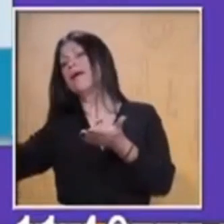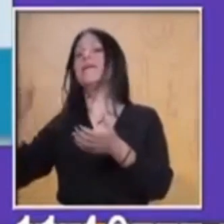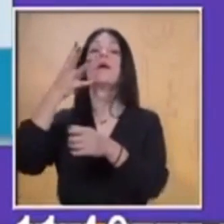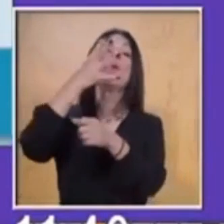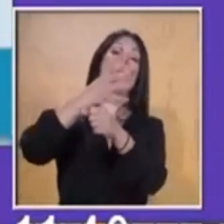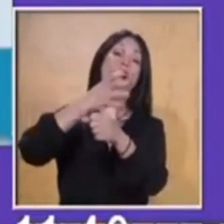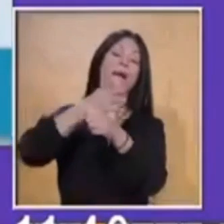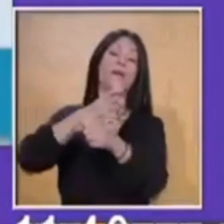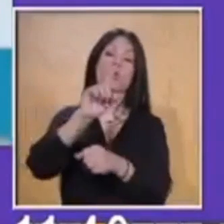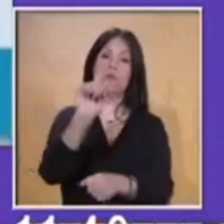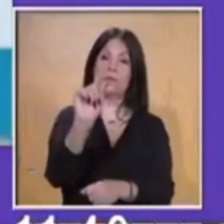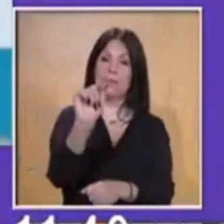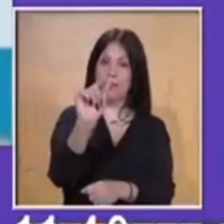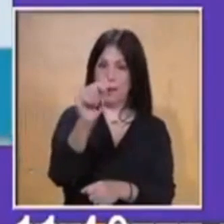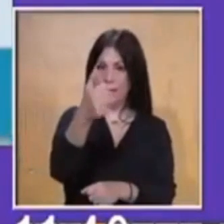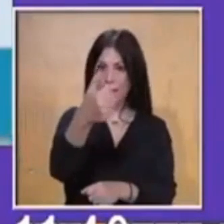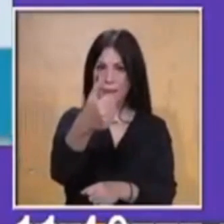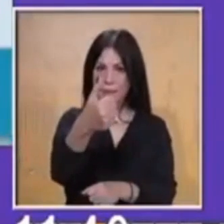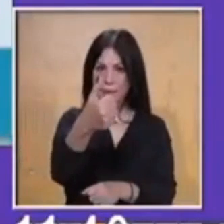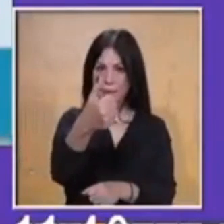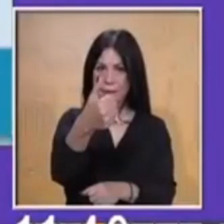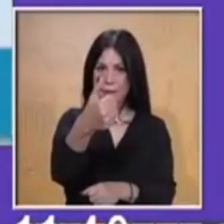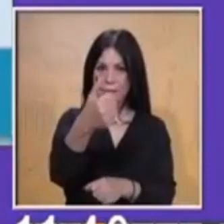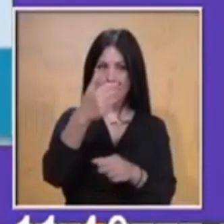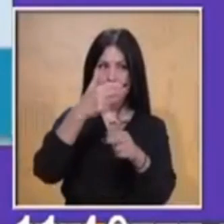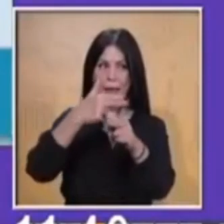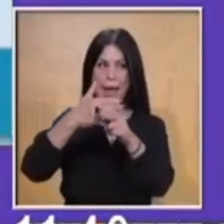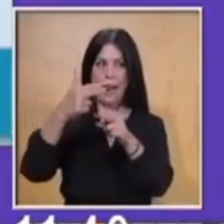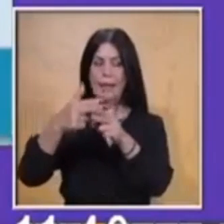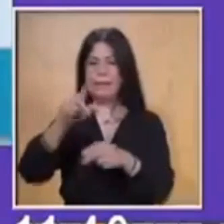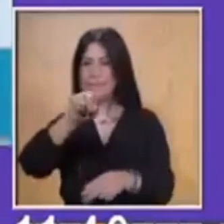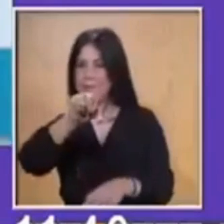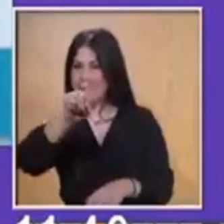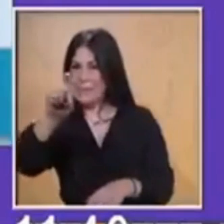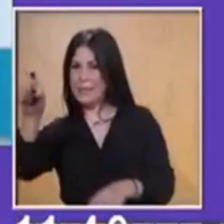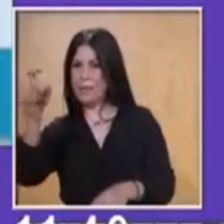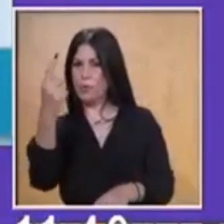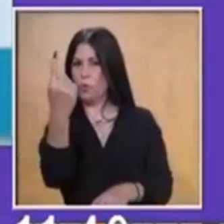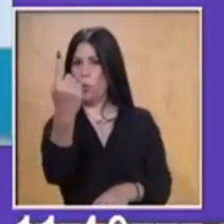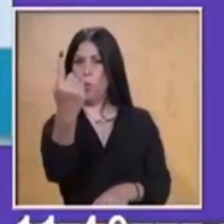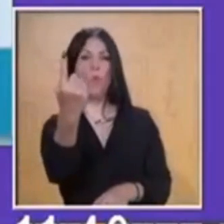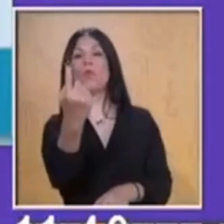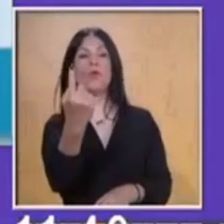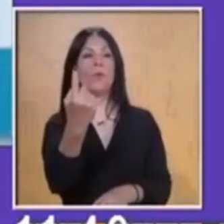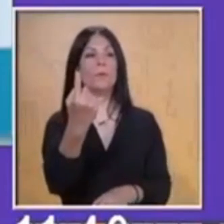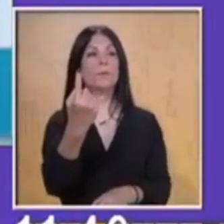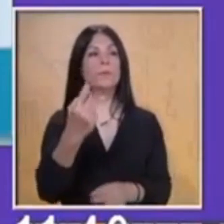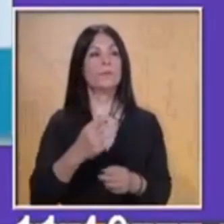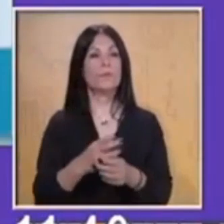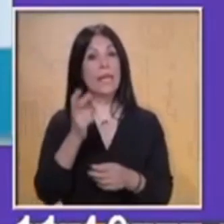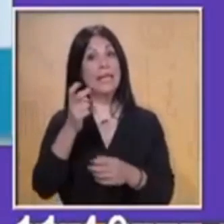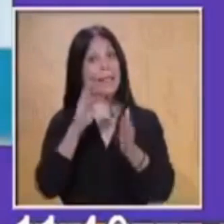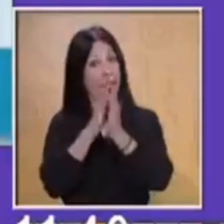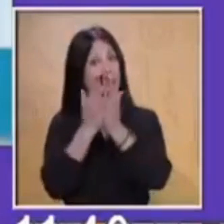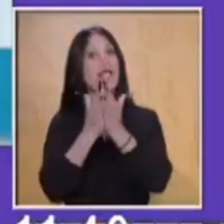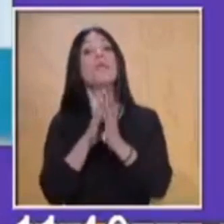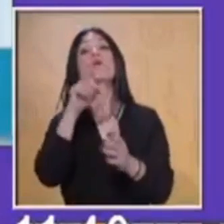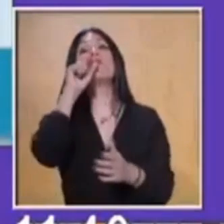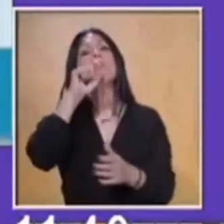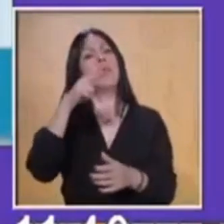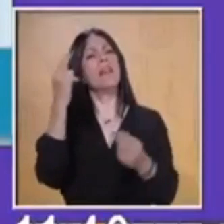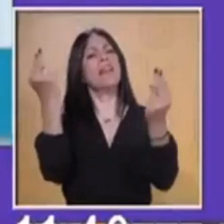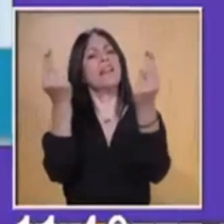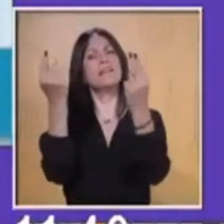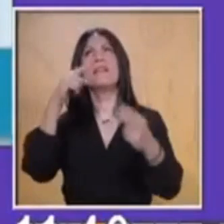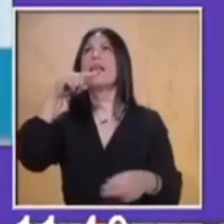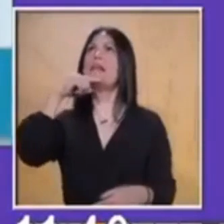76 a la 101. Además de tu libro de texto, vas a utilizar tu lápiz, tu